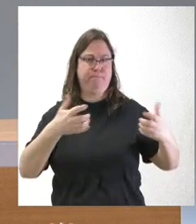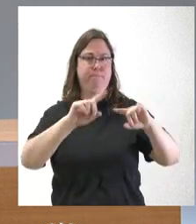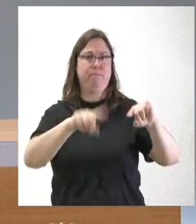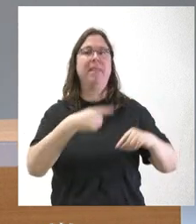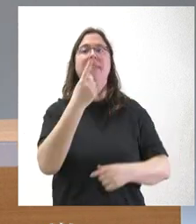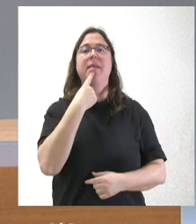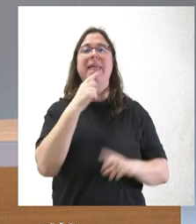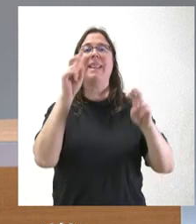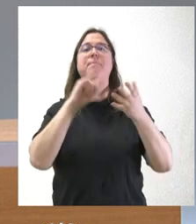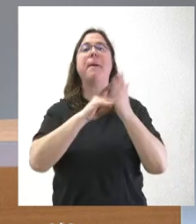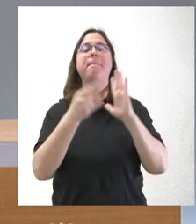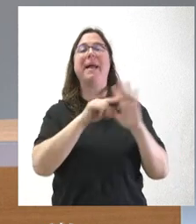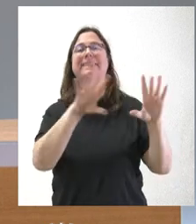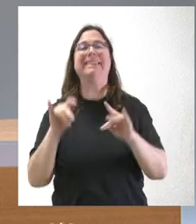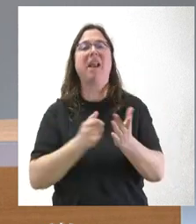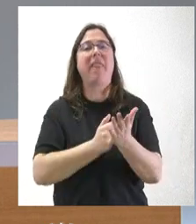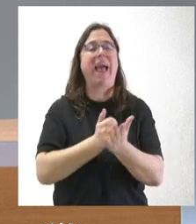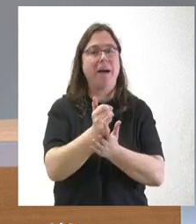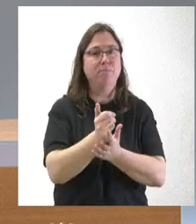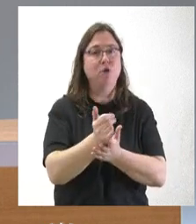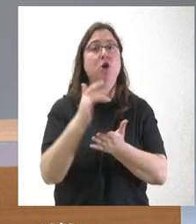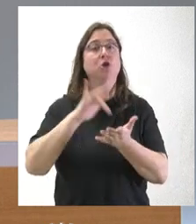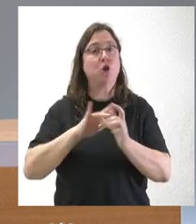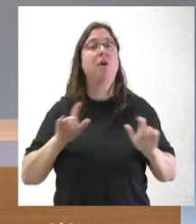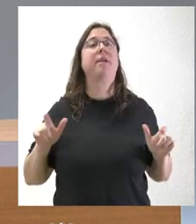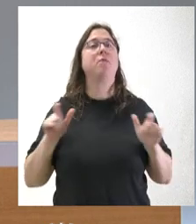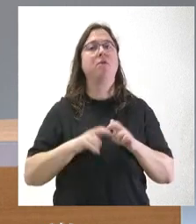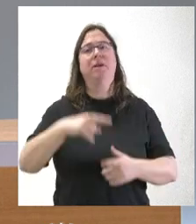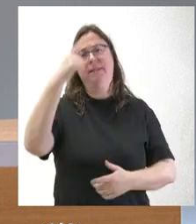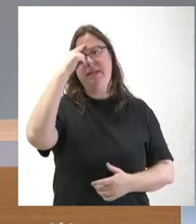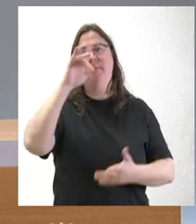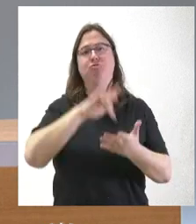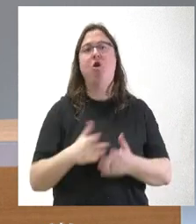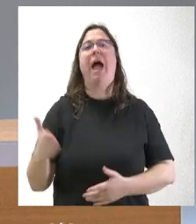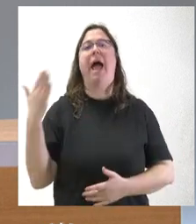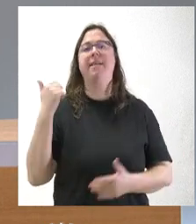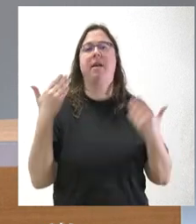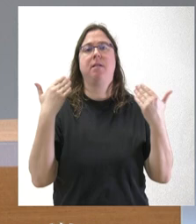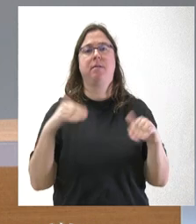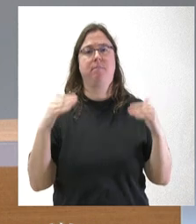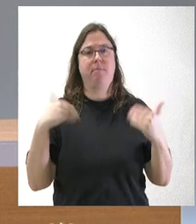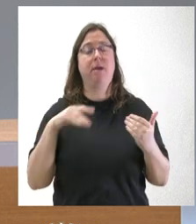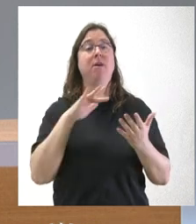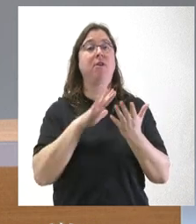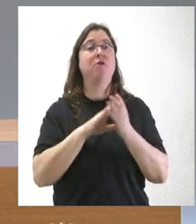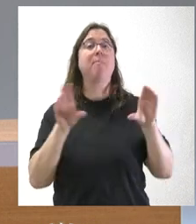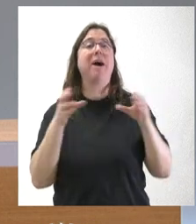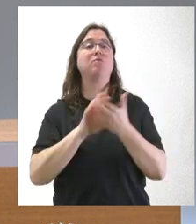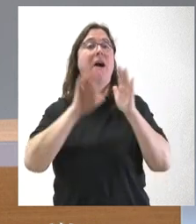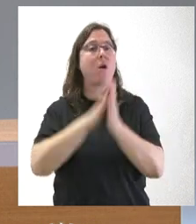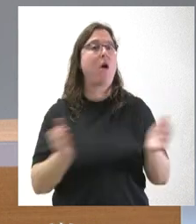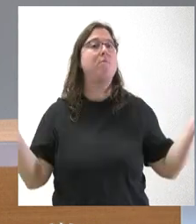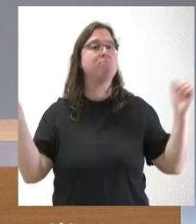siguiente. Sobre el plan de tierra de campos, tras una reunión que sabemos que se produjo ayer miércoles, ¿ha acordado la Junta de Castilla y León